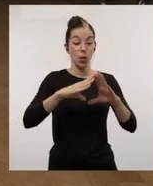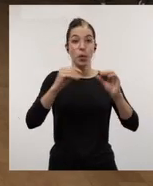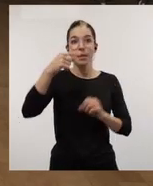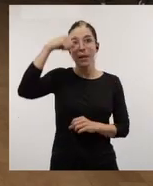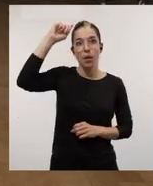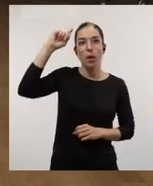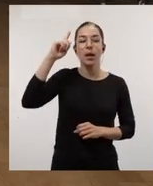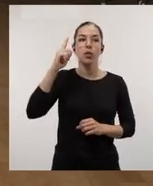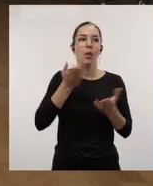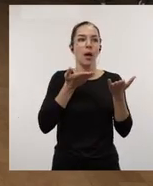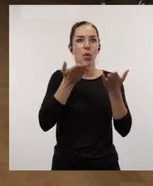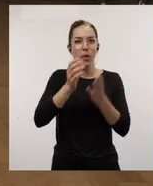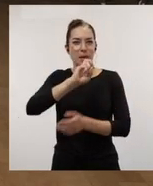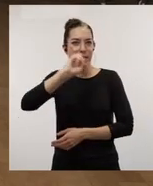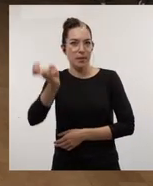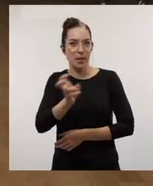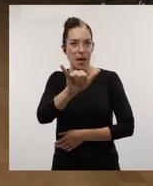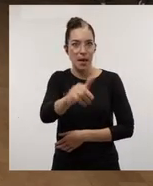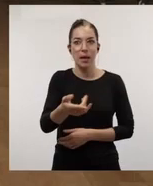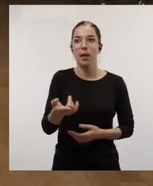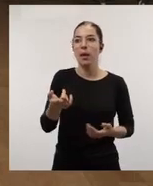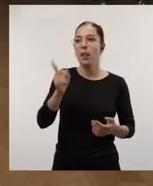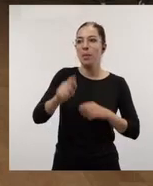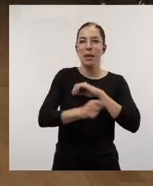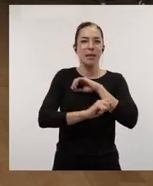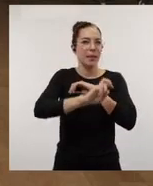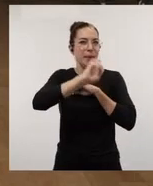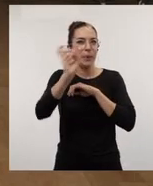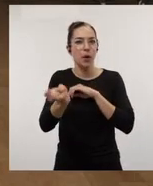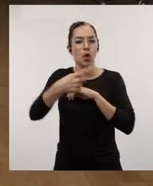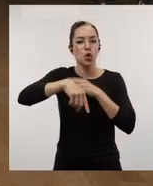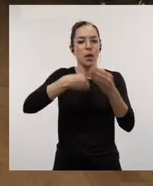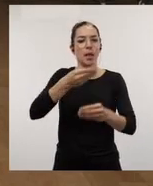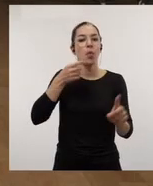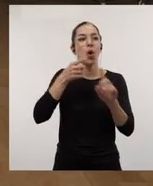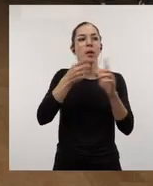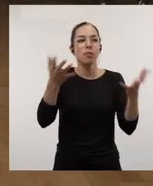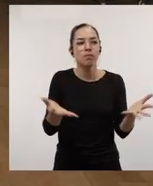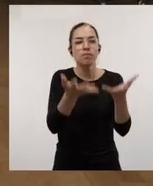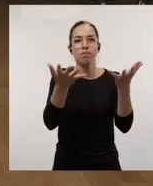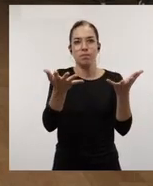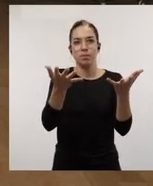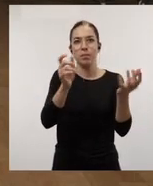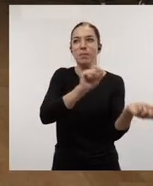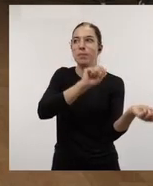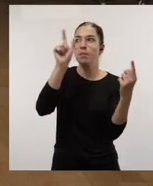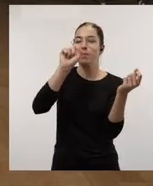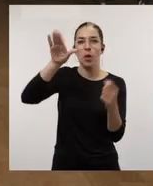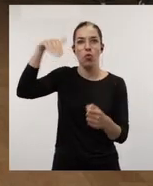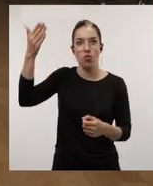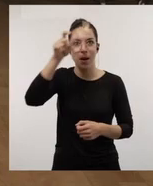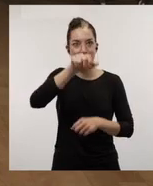la Universidad de Israel Juan Carlos tenemos varias posibilidades y varias estrategias que hacemos para potenciar esta